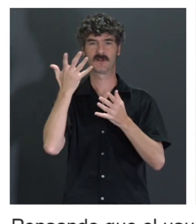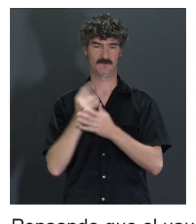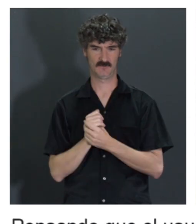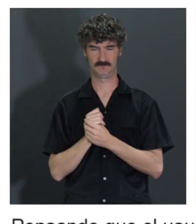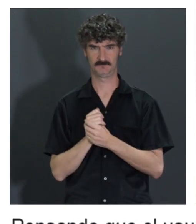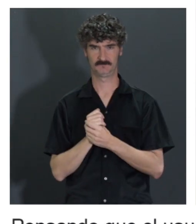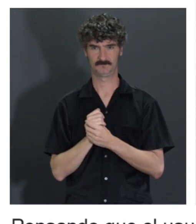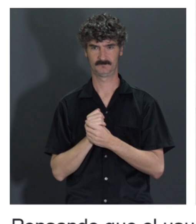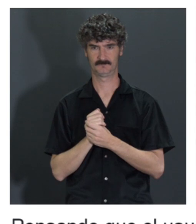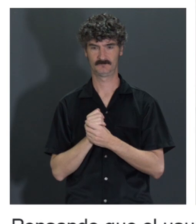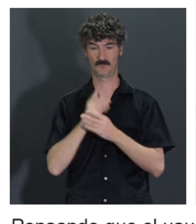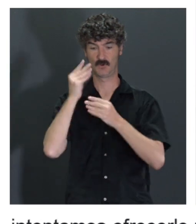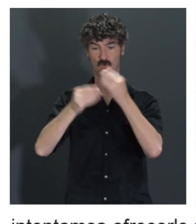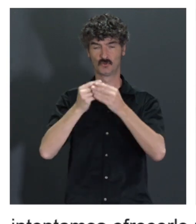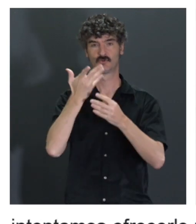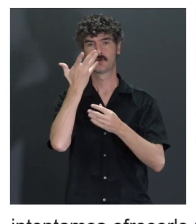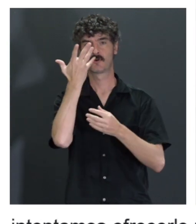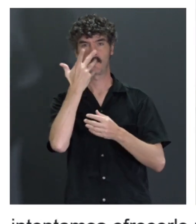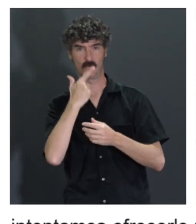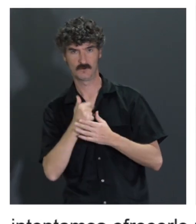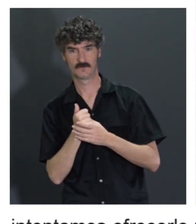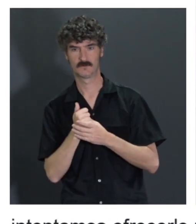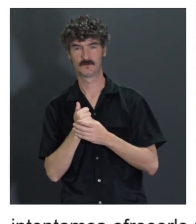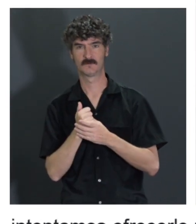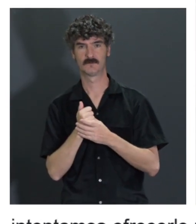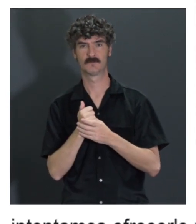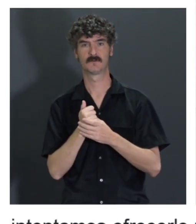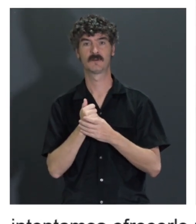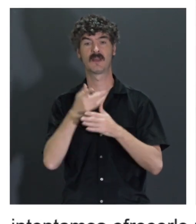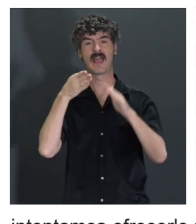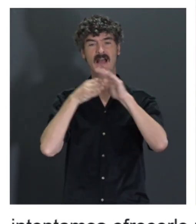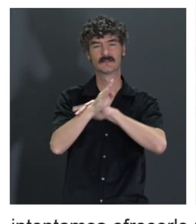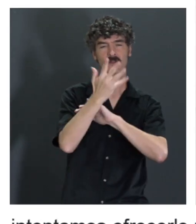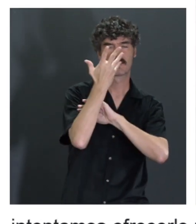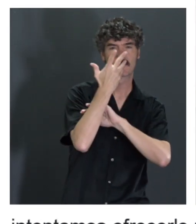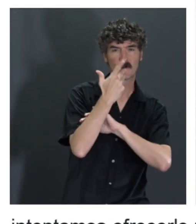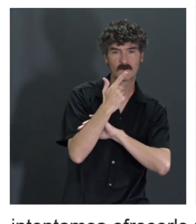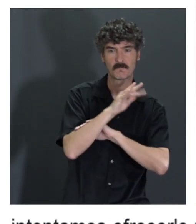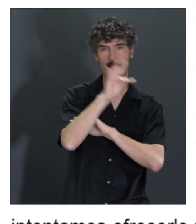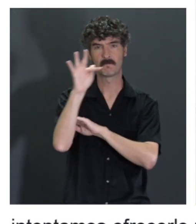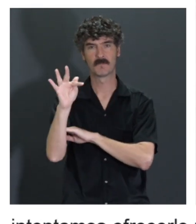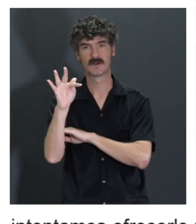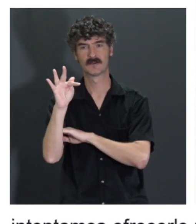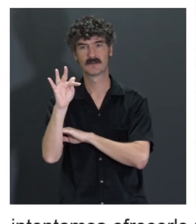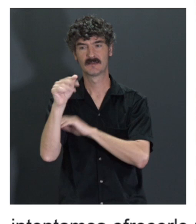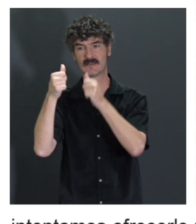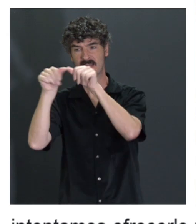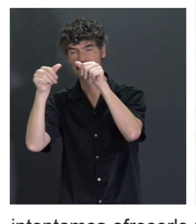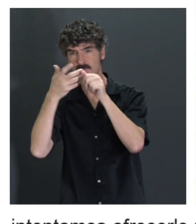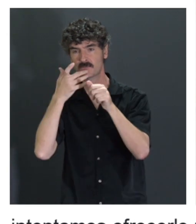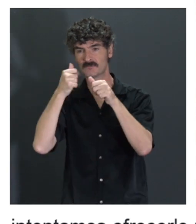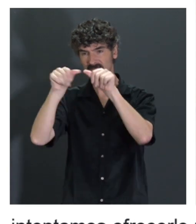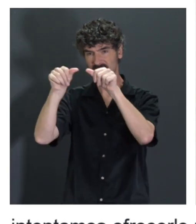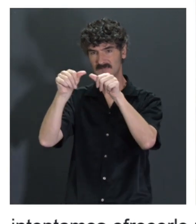los usos de colores, la información no se dé solamente a través de color, sino que además haya etiquetas en texto,